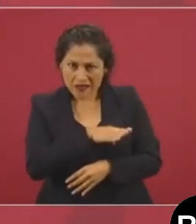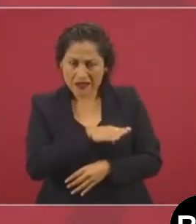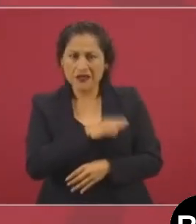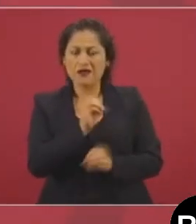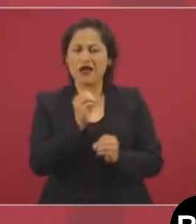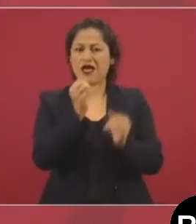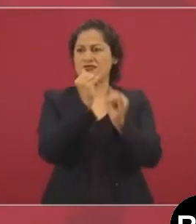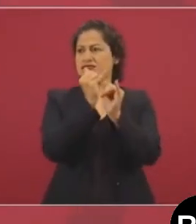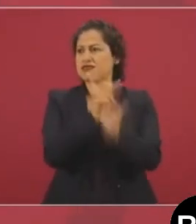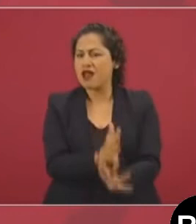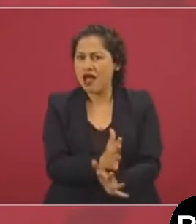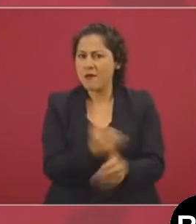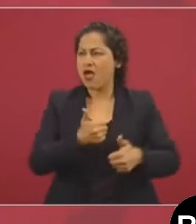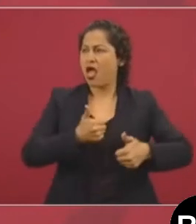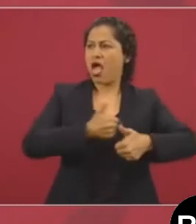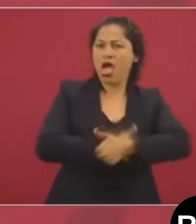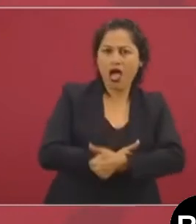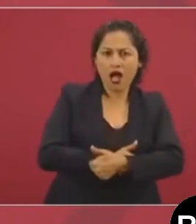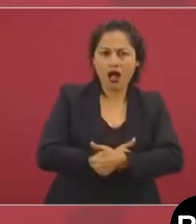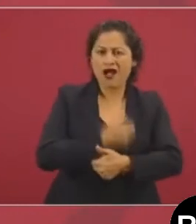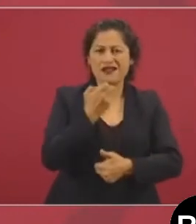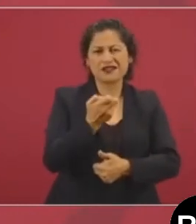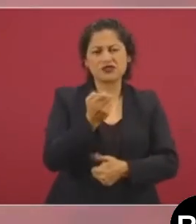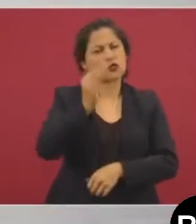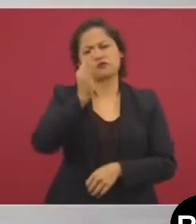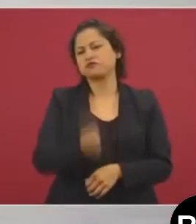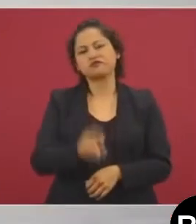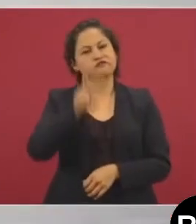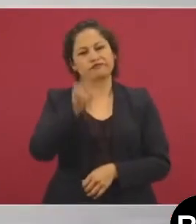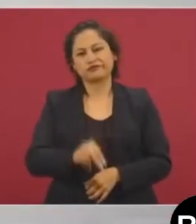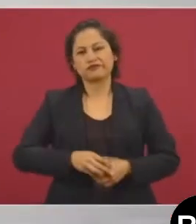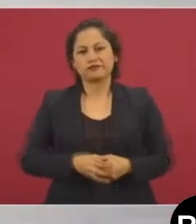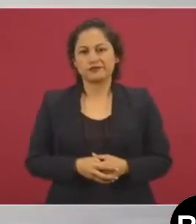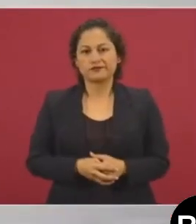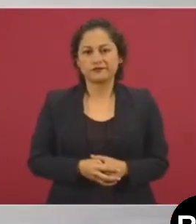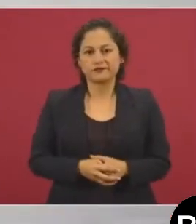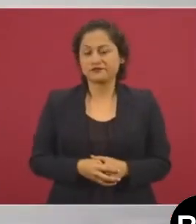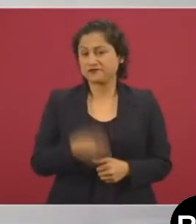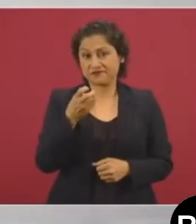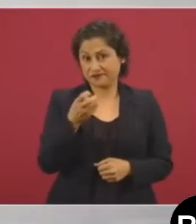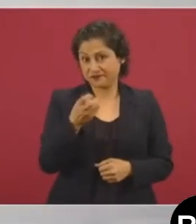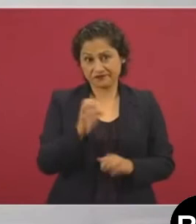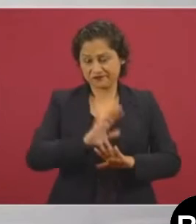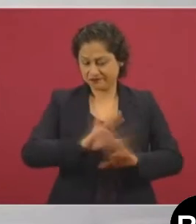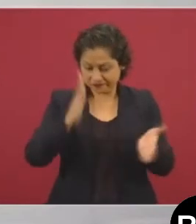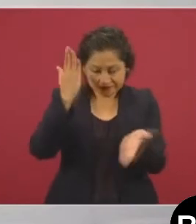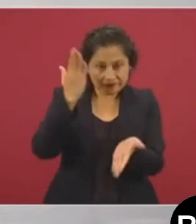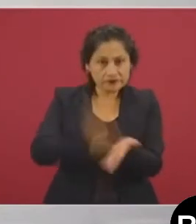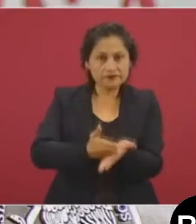trampas, fraudes, no debemos permitir que se